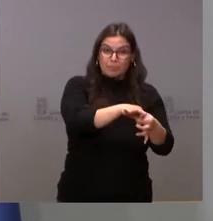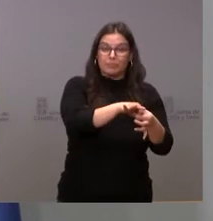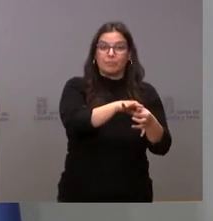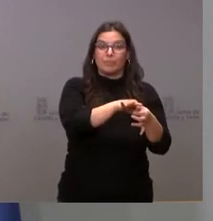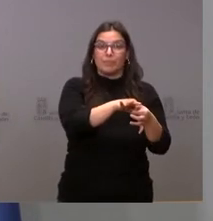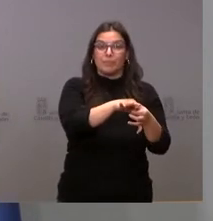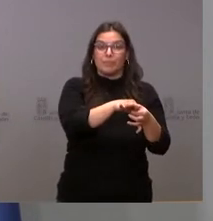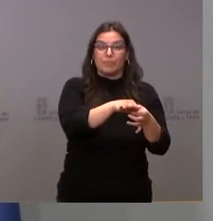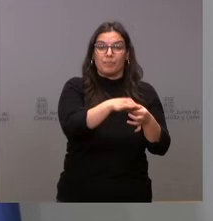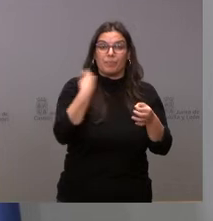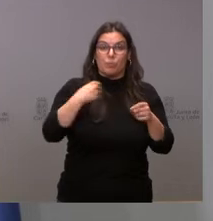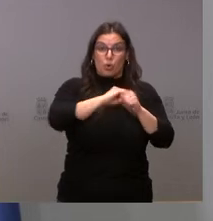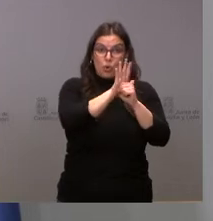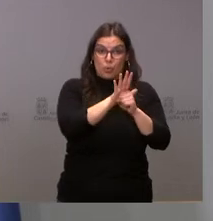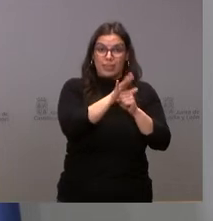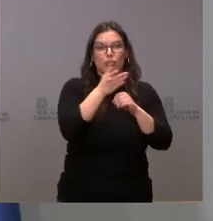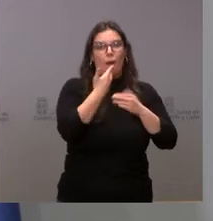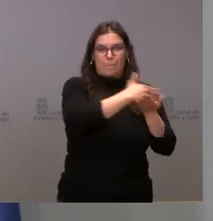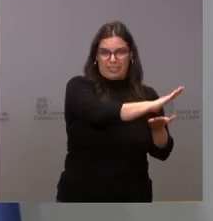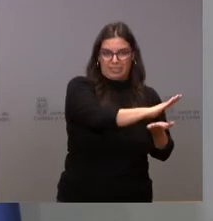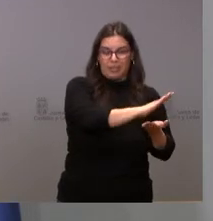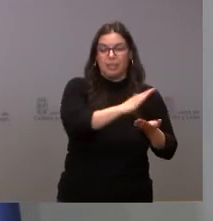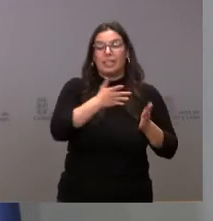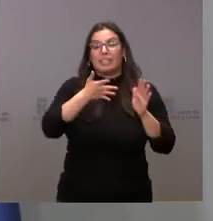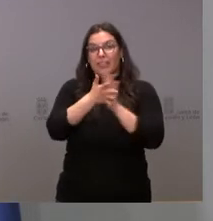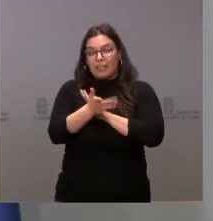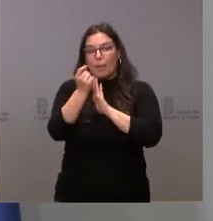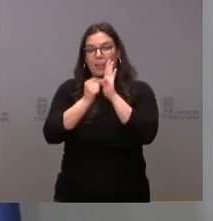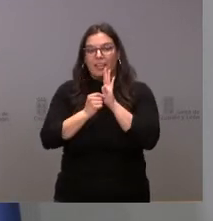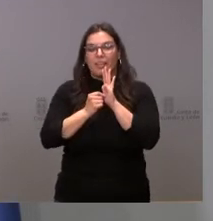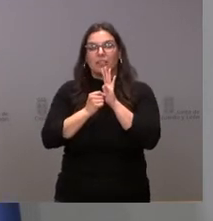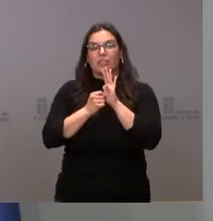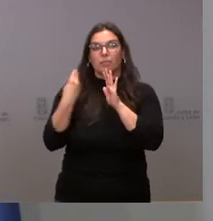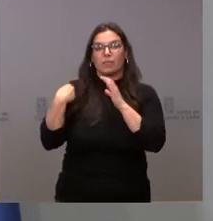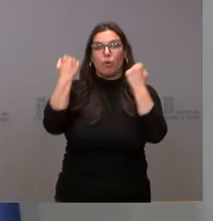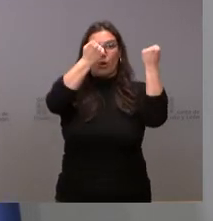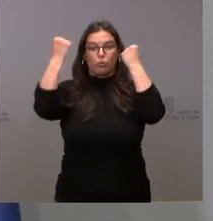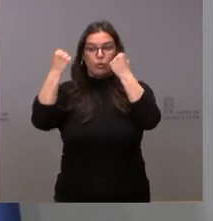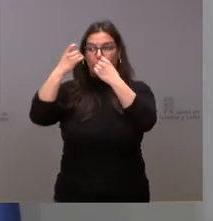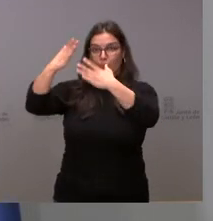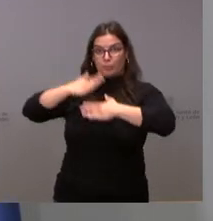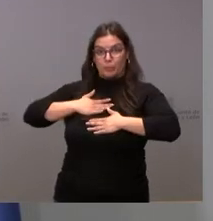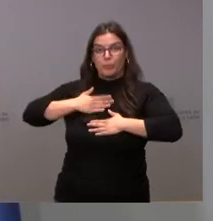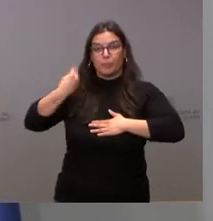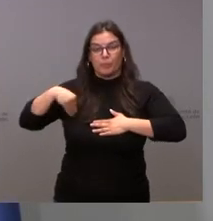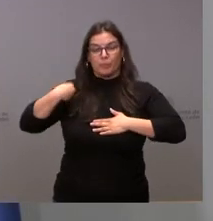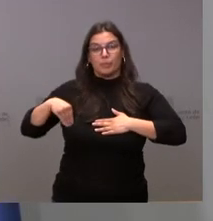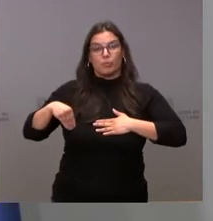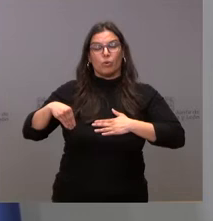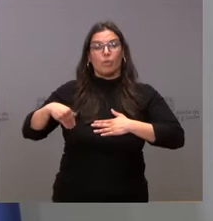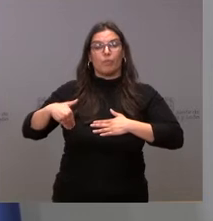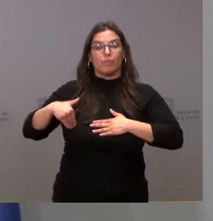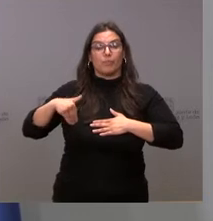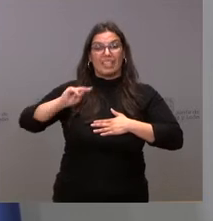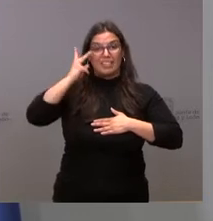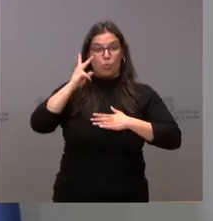COVID-19. Se ven así afectadas las medidas adoptadas como autoridades competentes delegadas del Gobierno de España en este